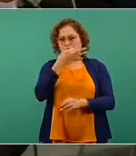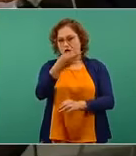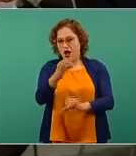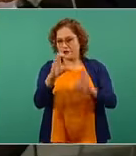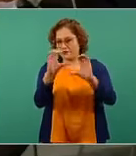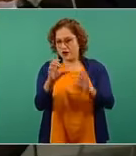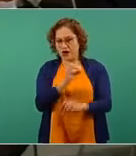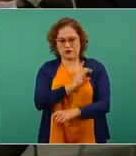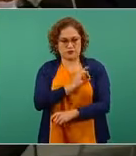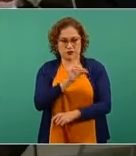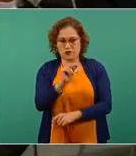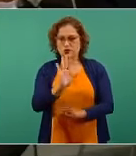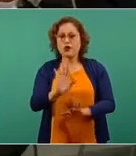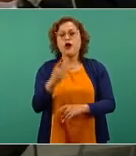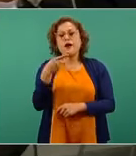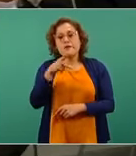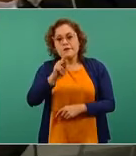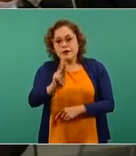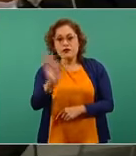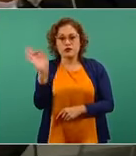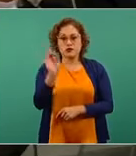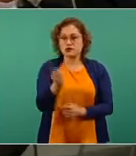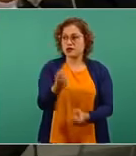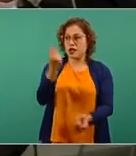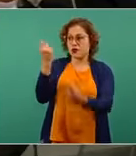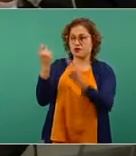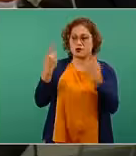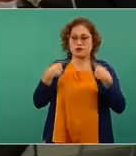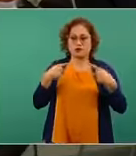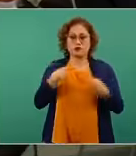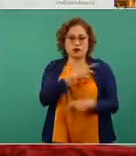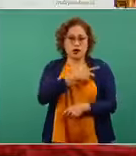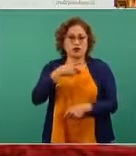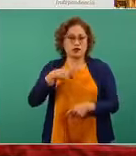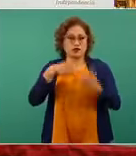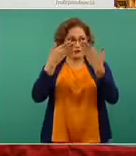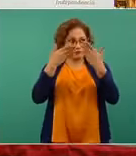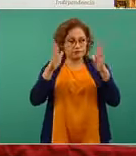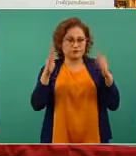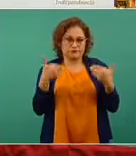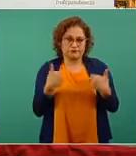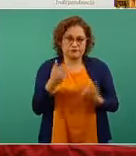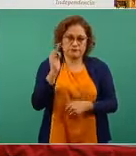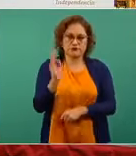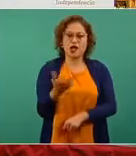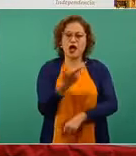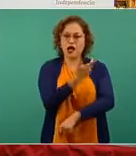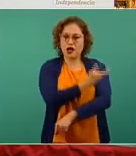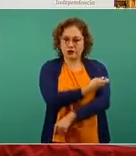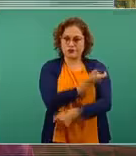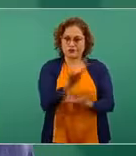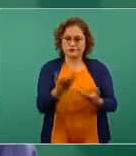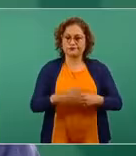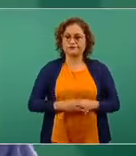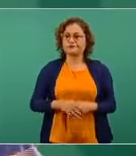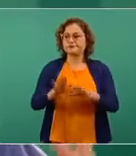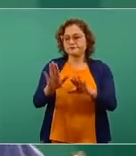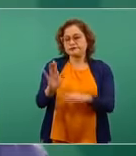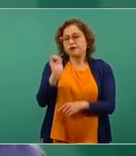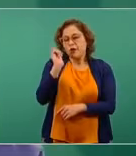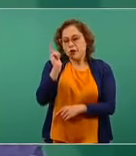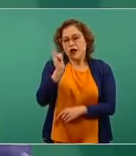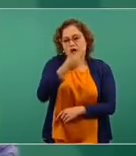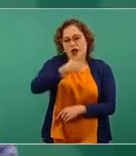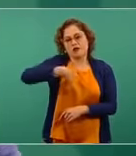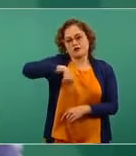contribuir para que la gente, pues, sí se vacune, ¿no? Es muy deseable. Entre más personas se vacunen en un